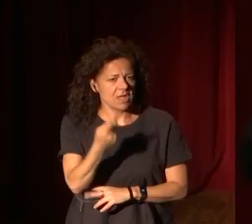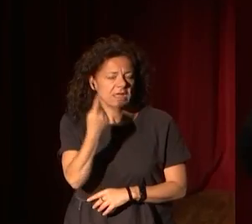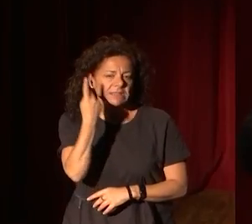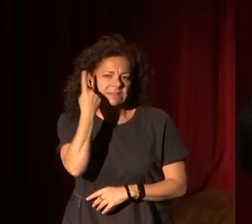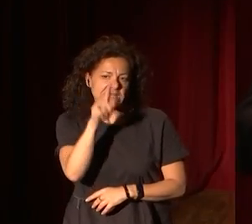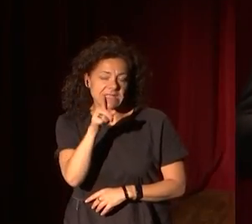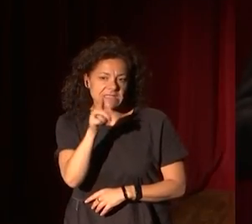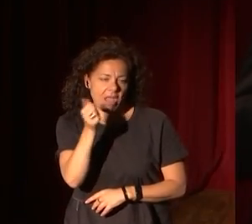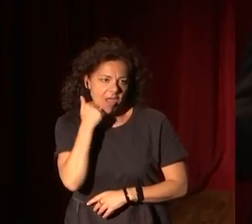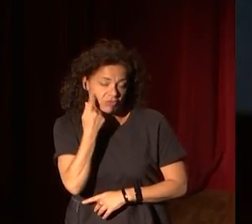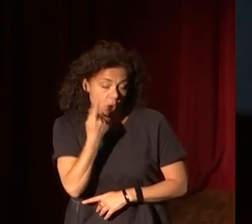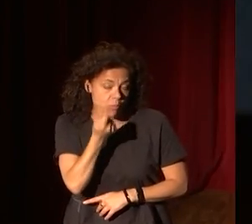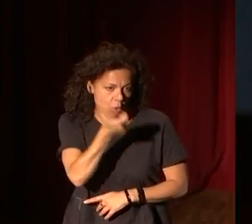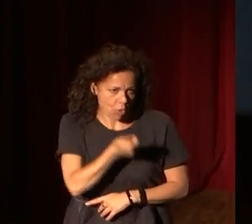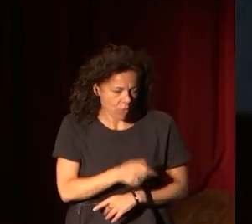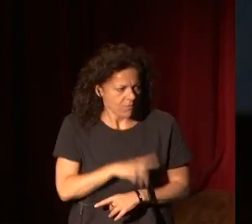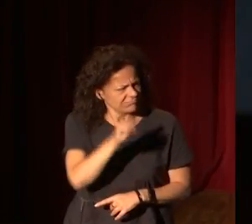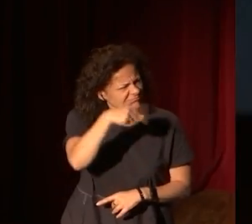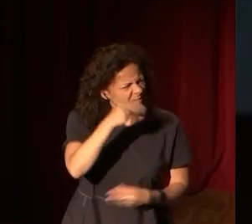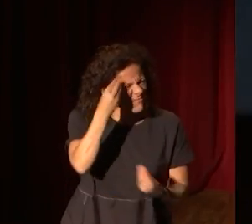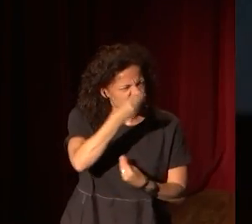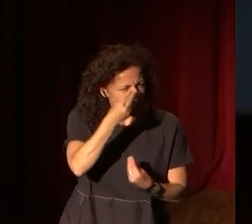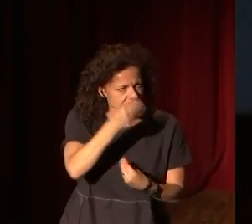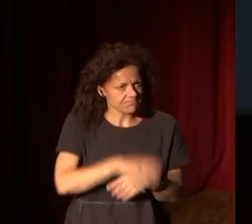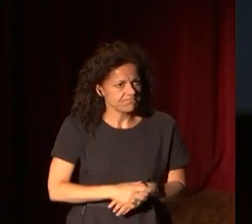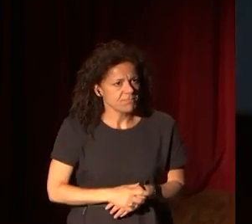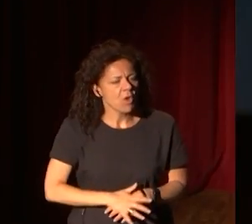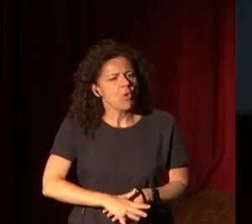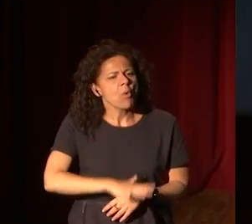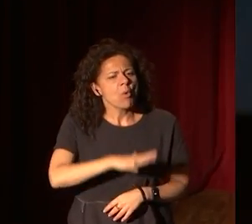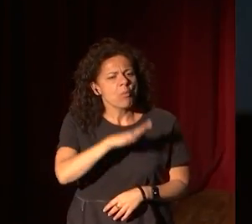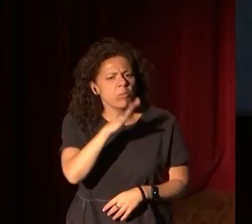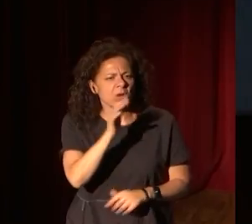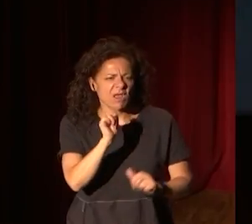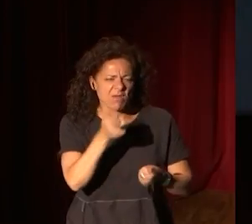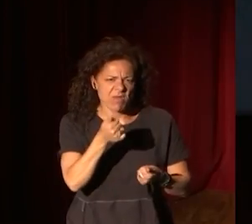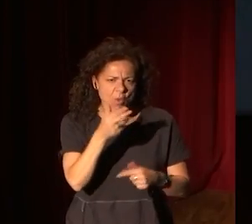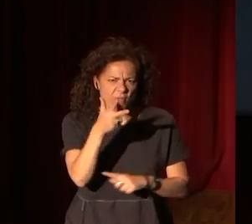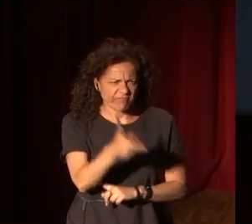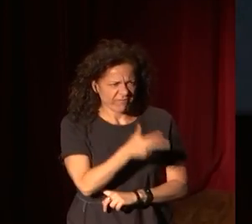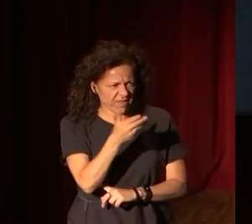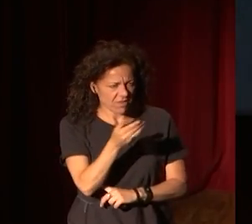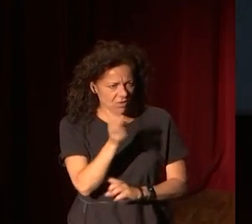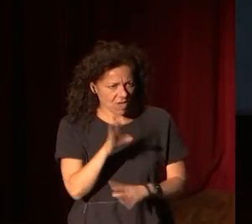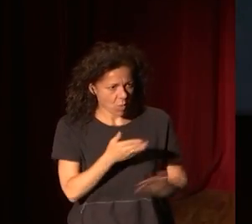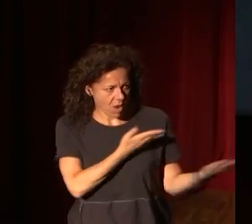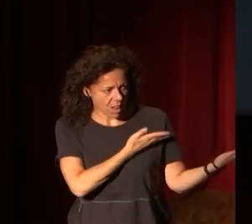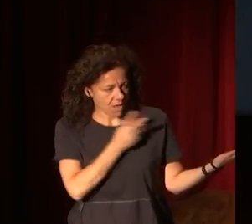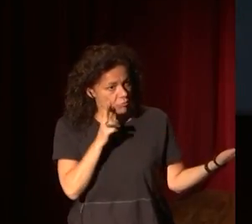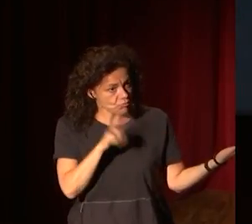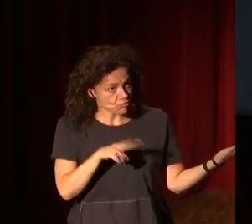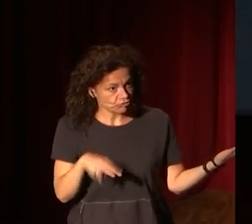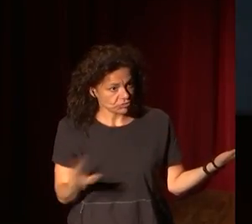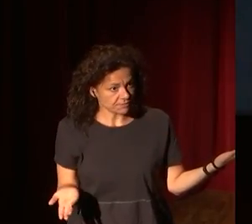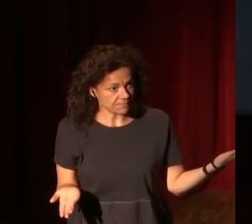abusar un poco de la conferencia, y que quizás dirán por qué pone un vídeo de este tipo en el museo, pero